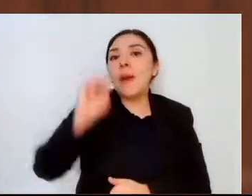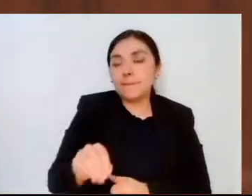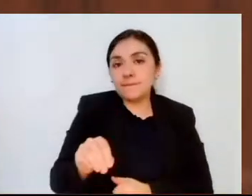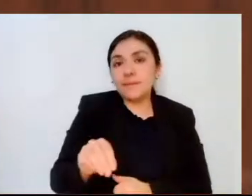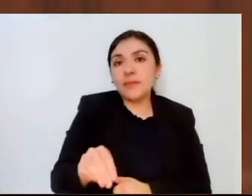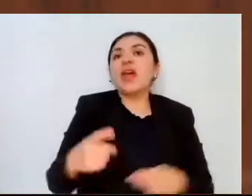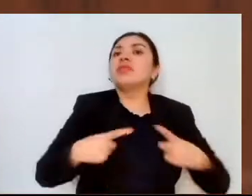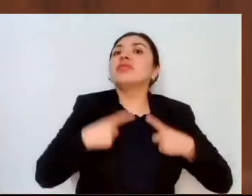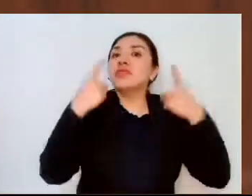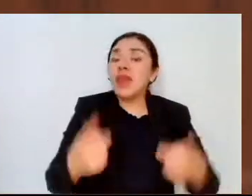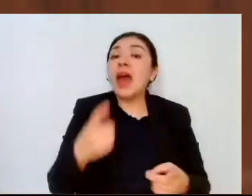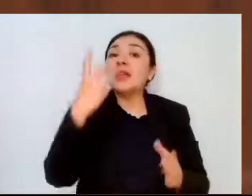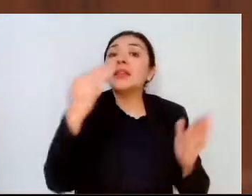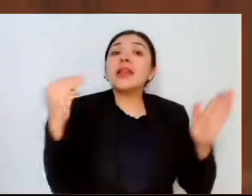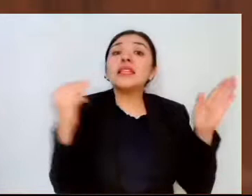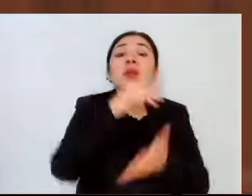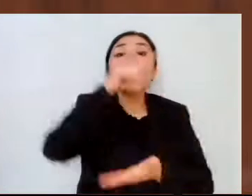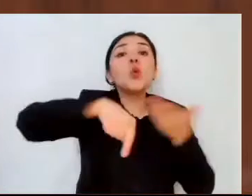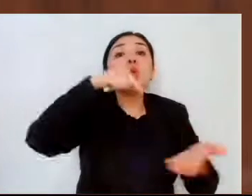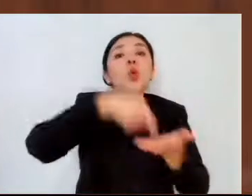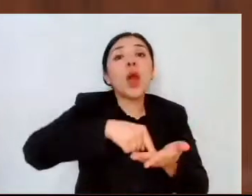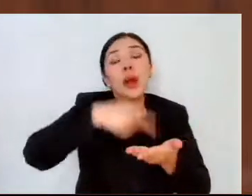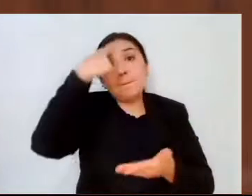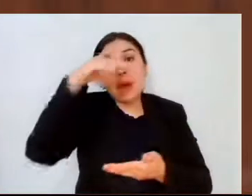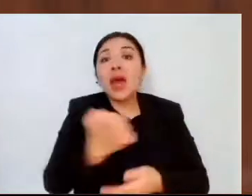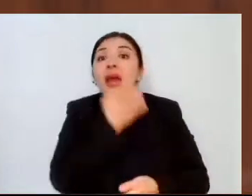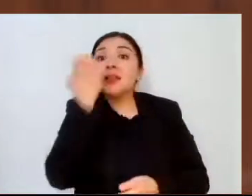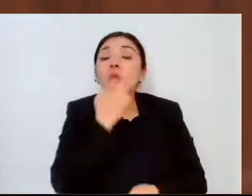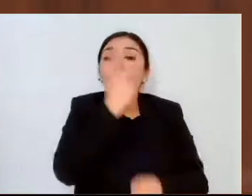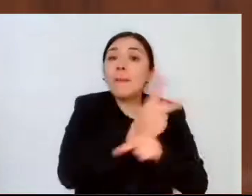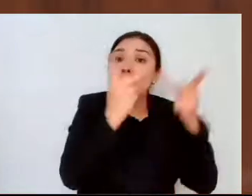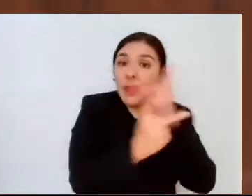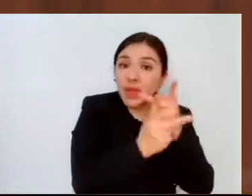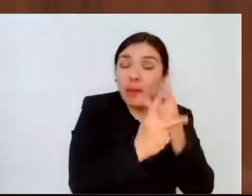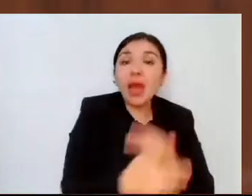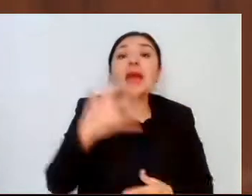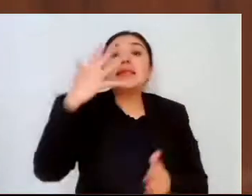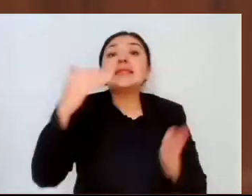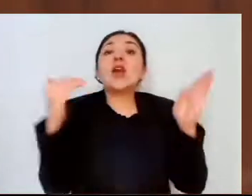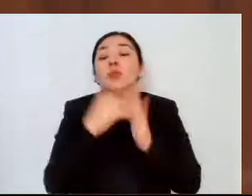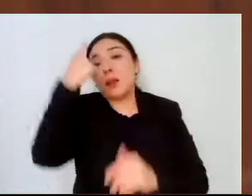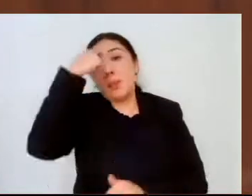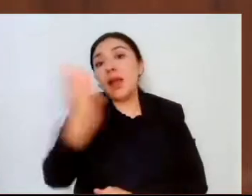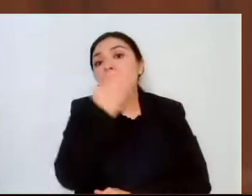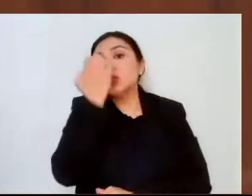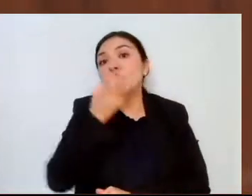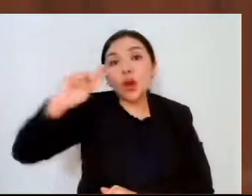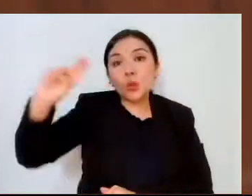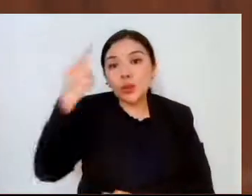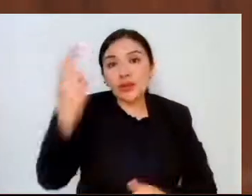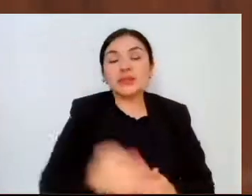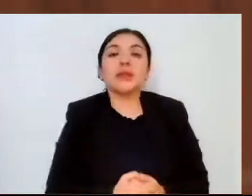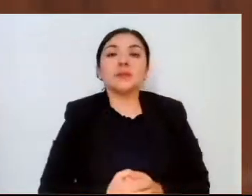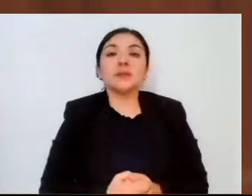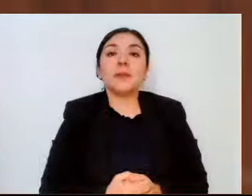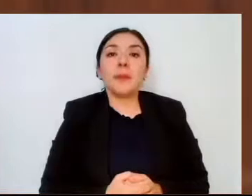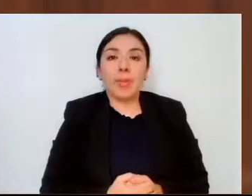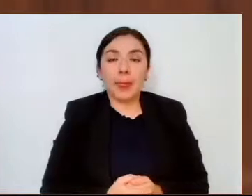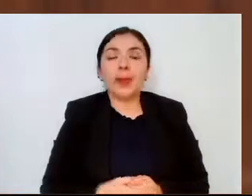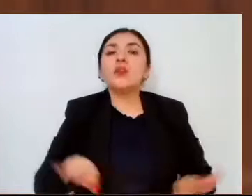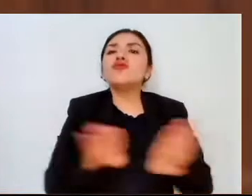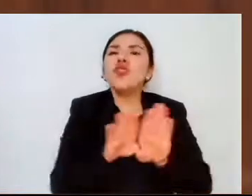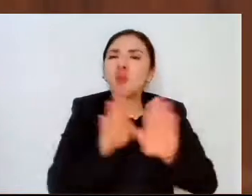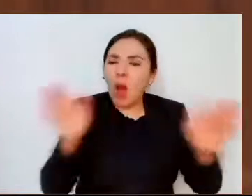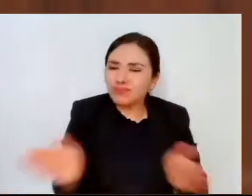ofertamos 3 mil espacios en media superior y 5 mil en superior. Para impulsar una